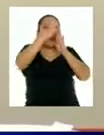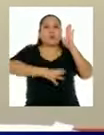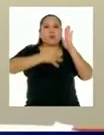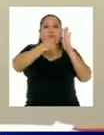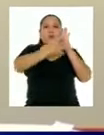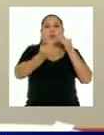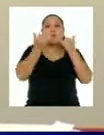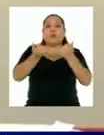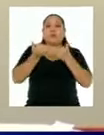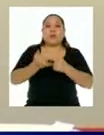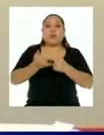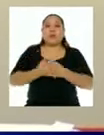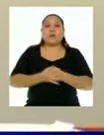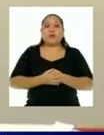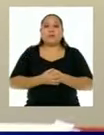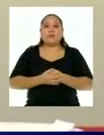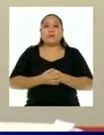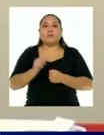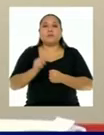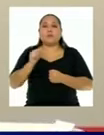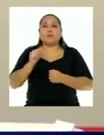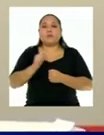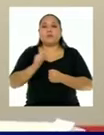Por ahora, eso es lo que se le puede adelantar.